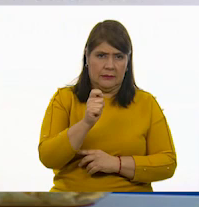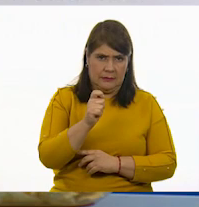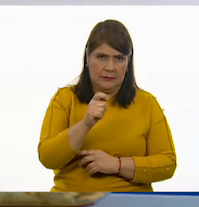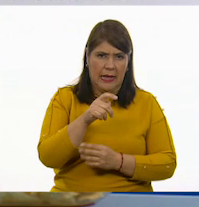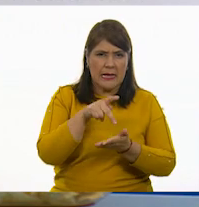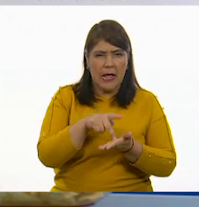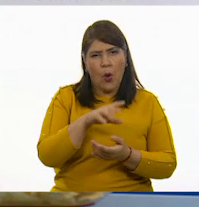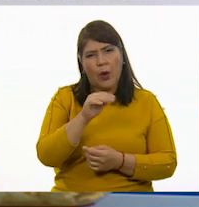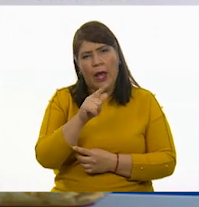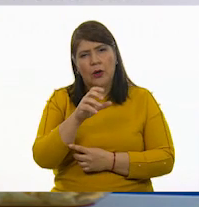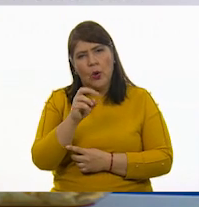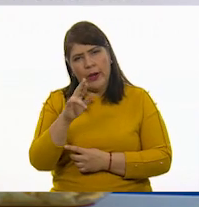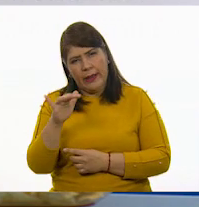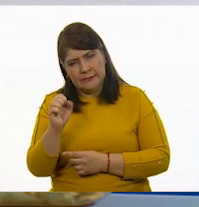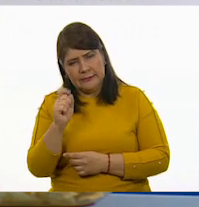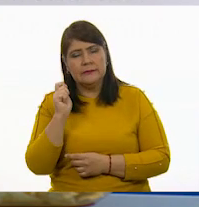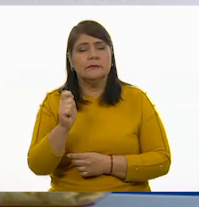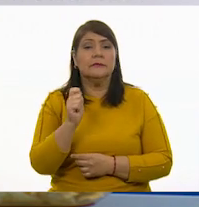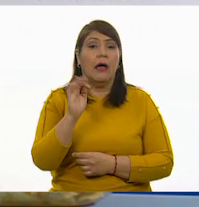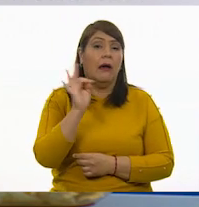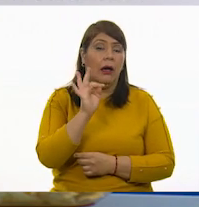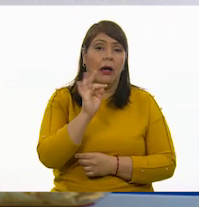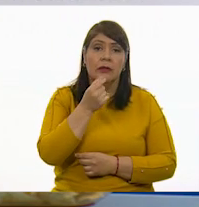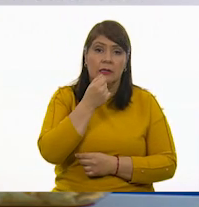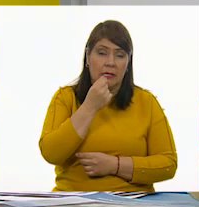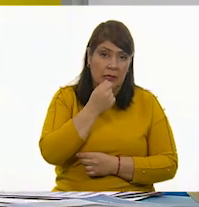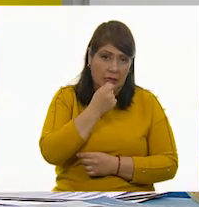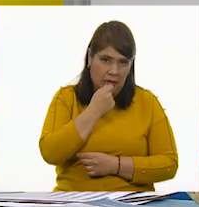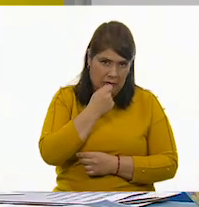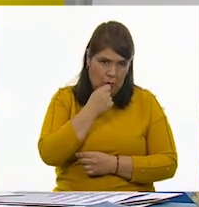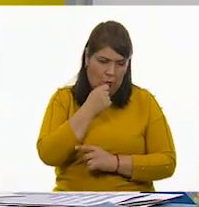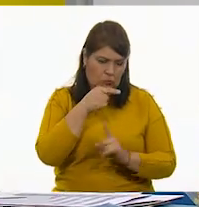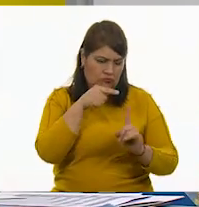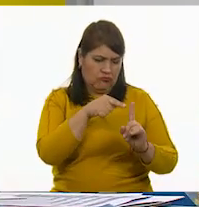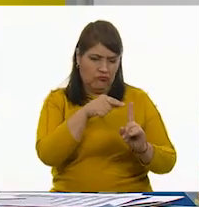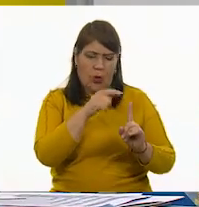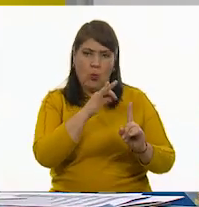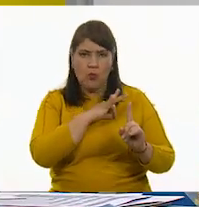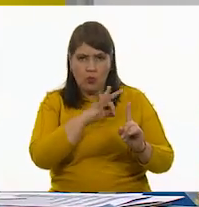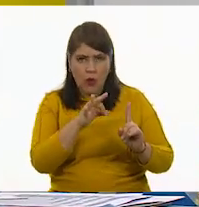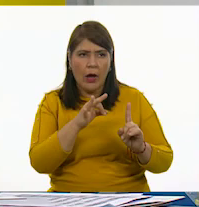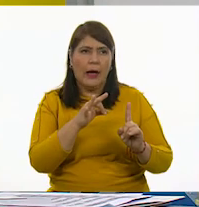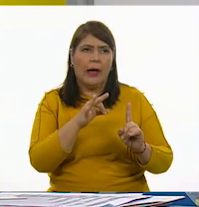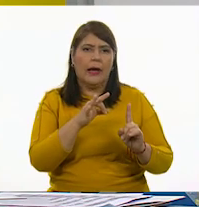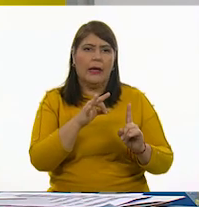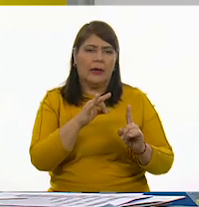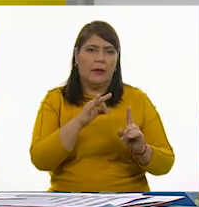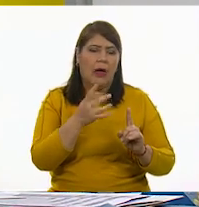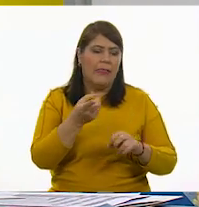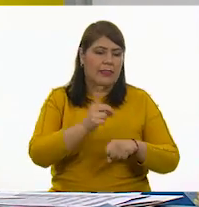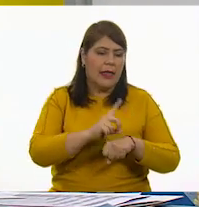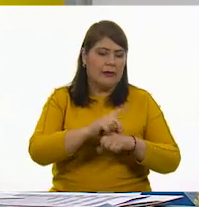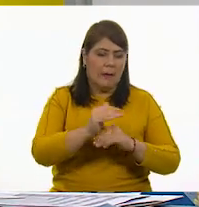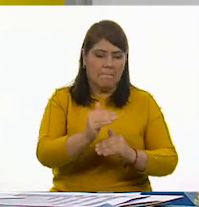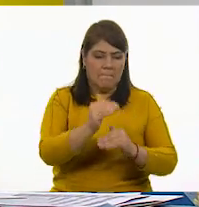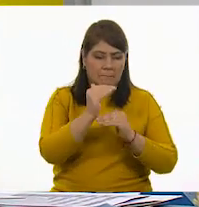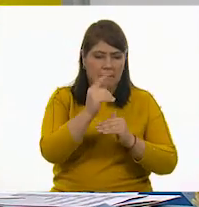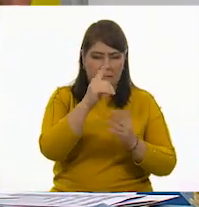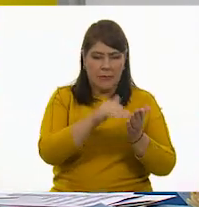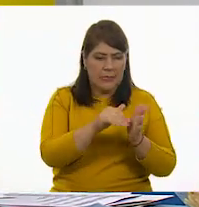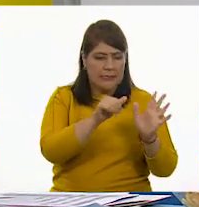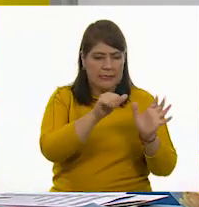Si yo estoy diciendo que para que un niño pueda tener un suministro de kilocalorías diario es de 1,600,